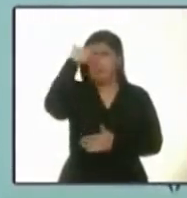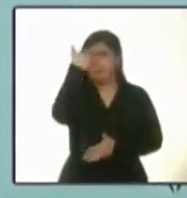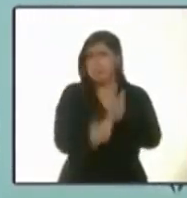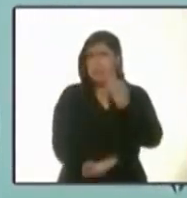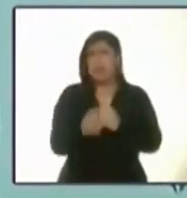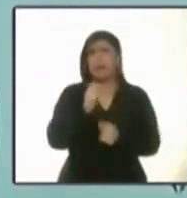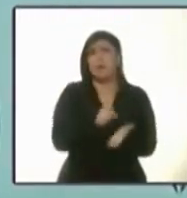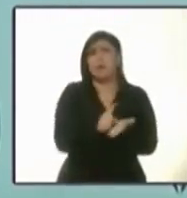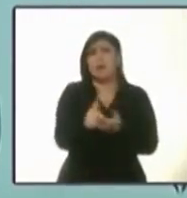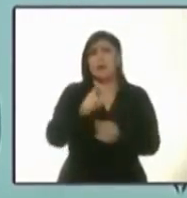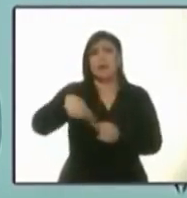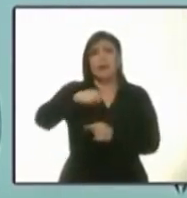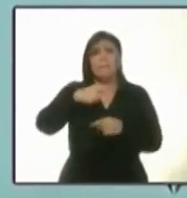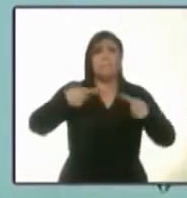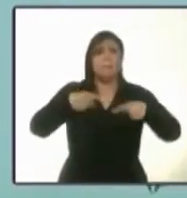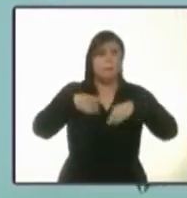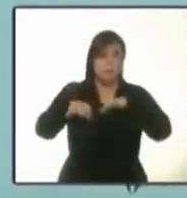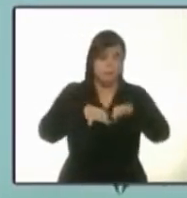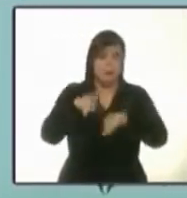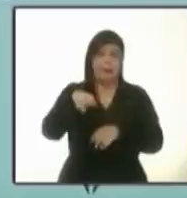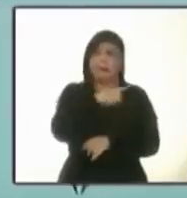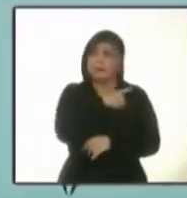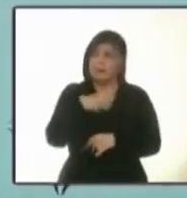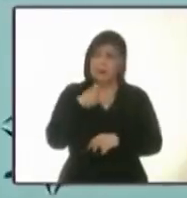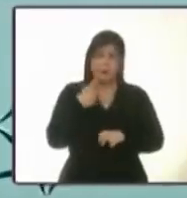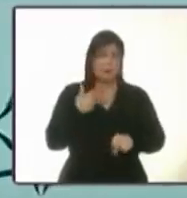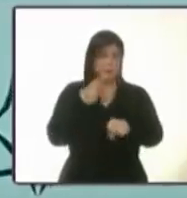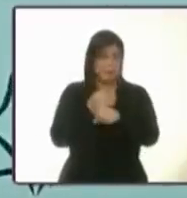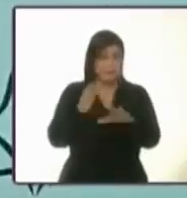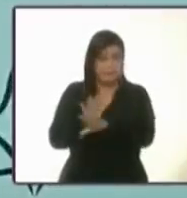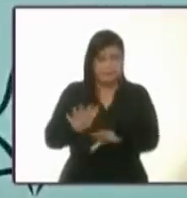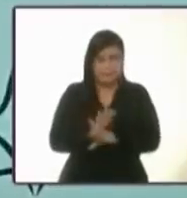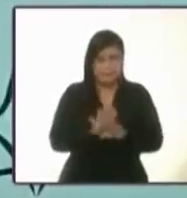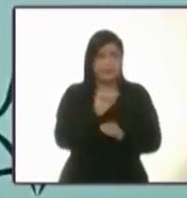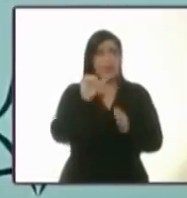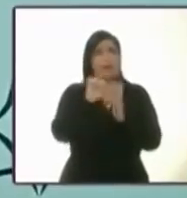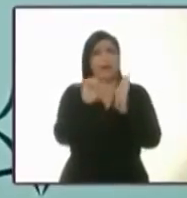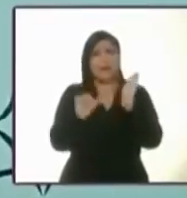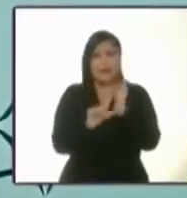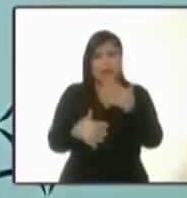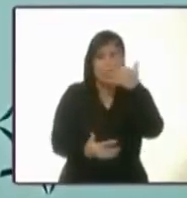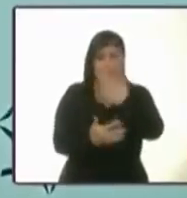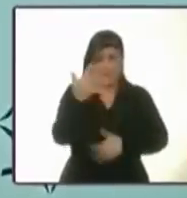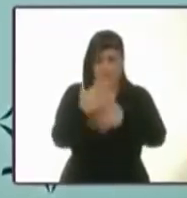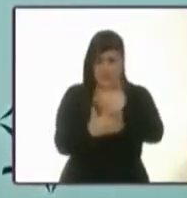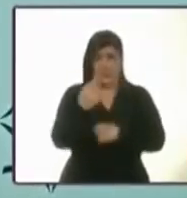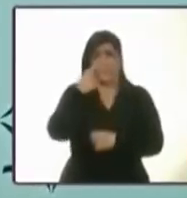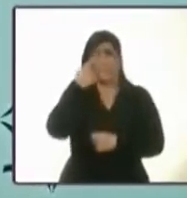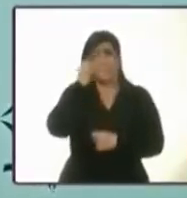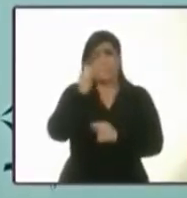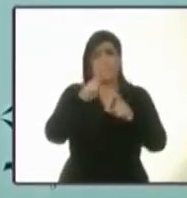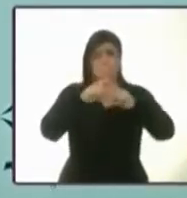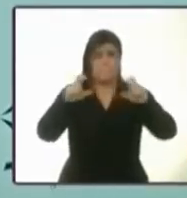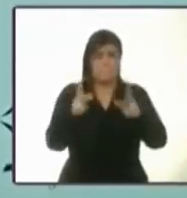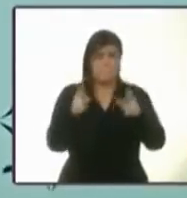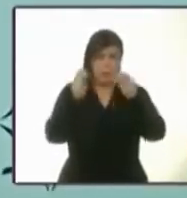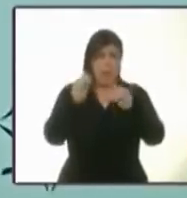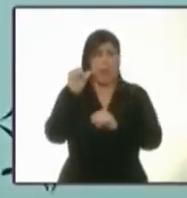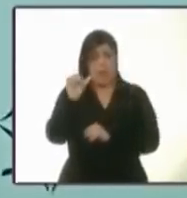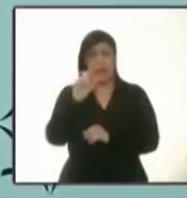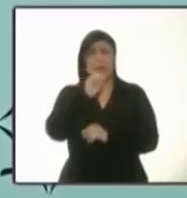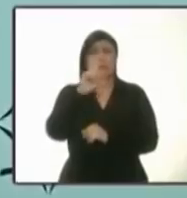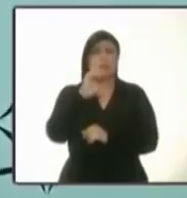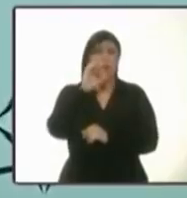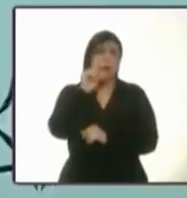del trabajador y es necesario que hagamos reformas a este artículo, al artículo 15, párrafo A, inciso A,